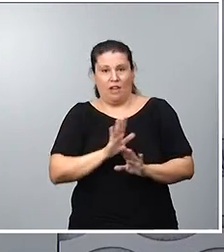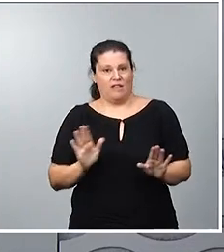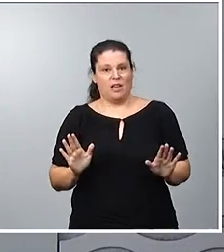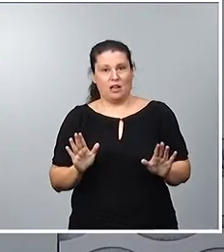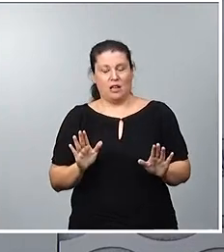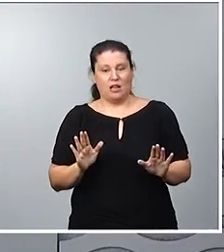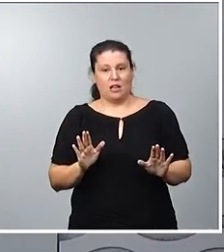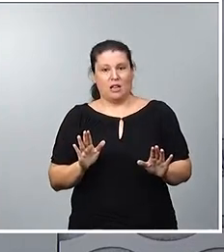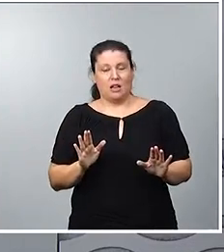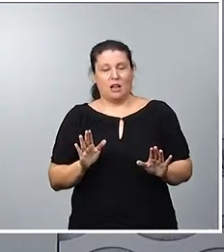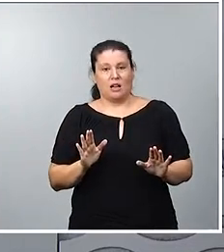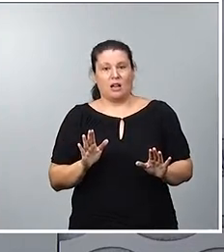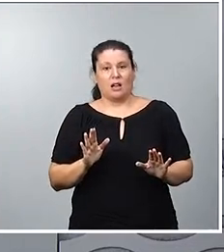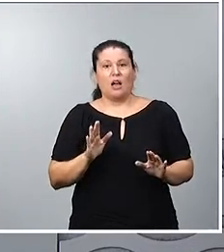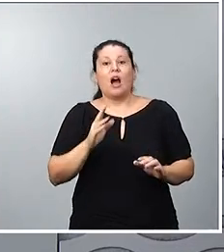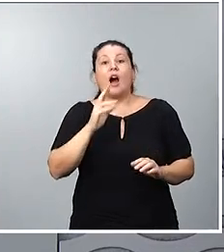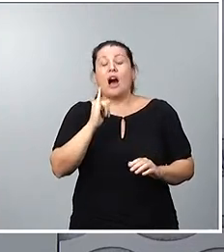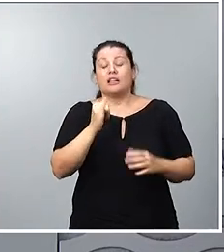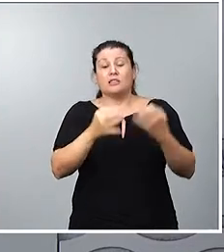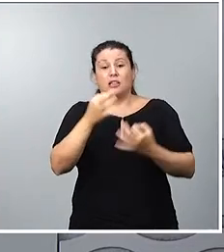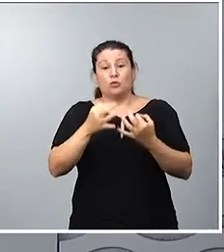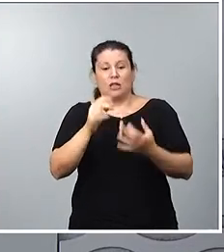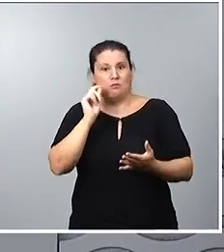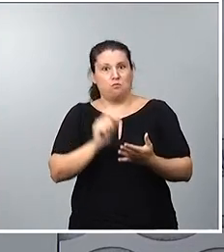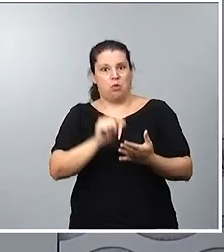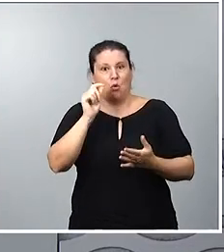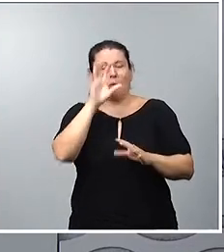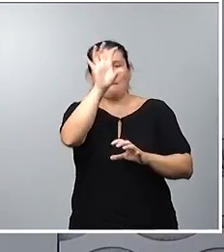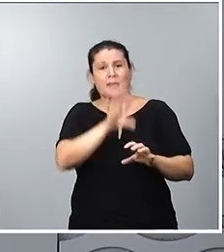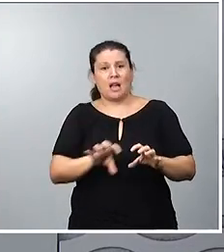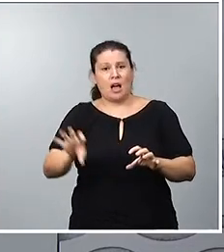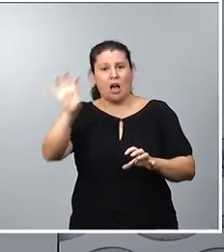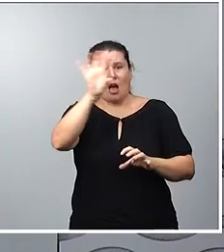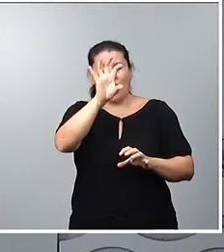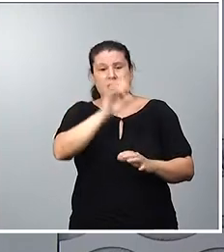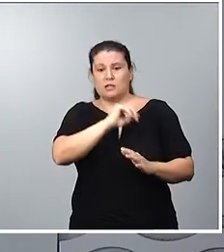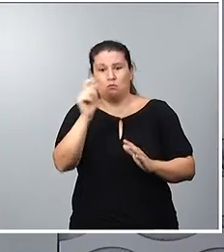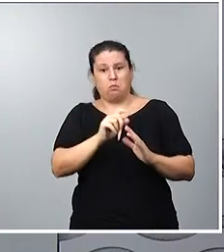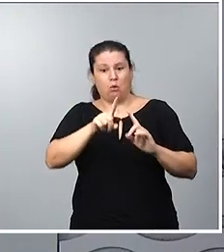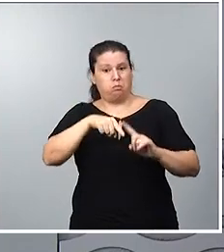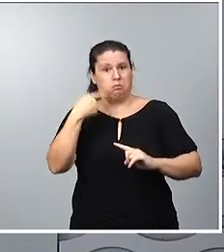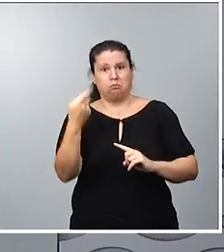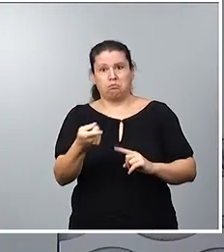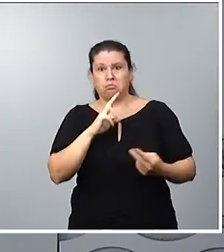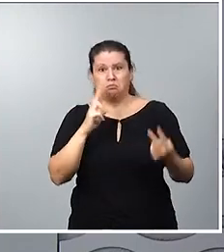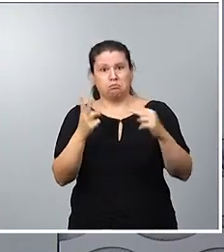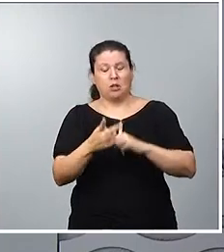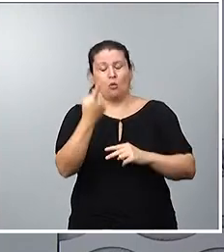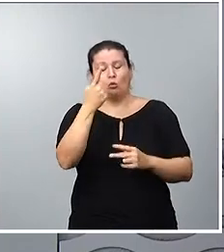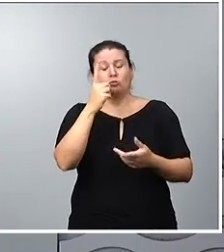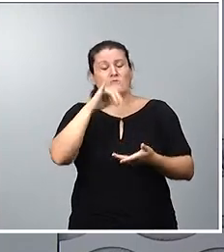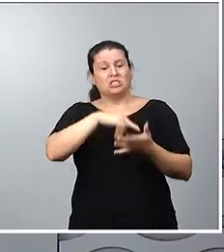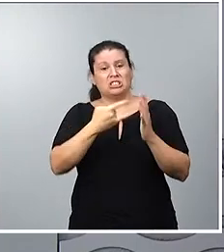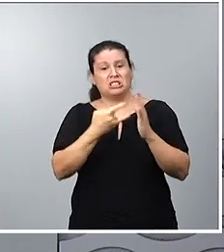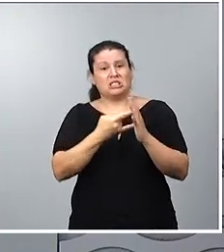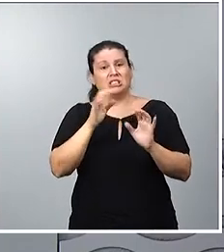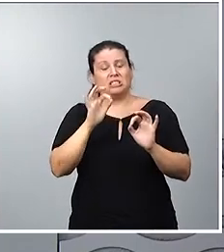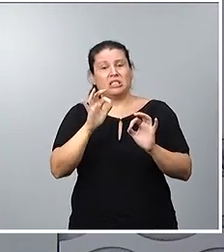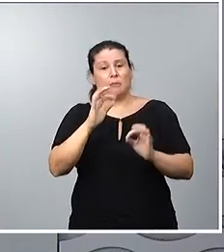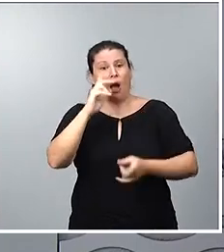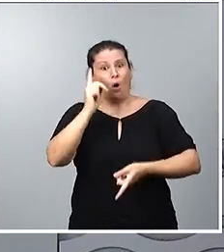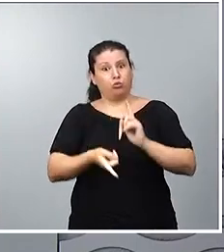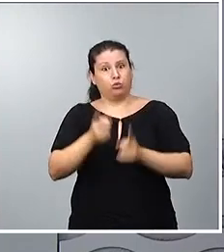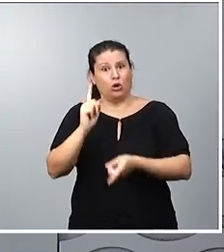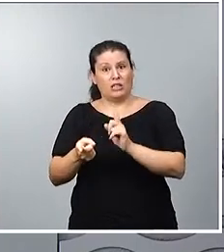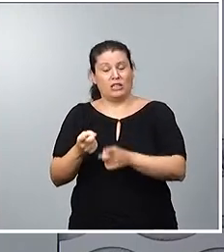Hay tribunales que resuelven mucho antes, hay países incluso en los que un sistema autoritario, pues no hace falta que pase